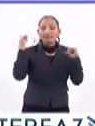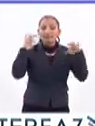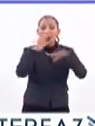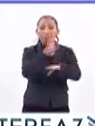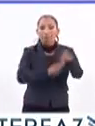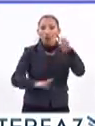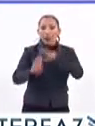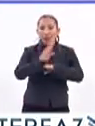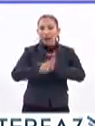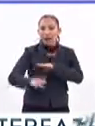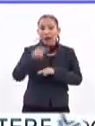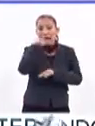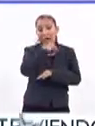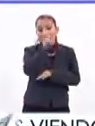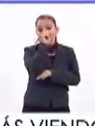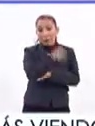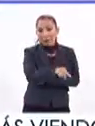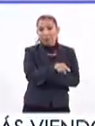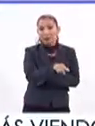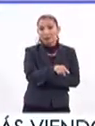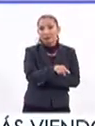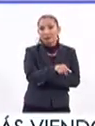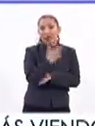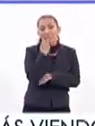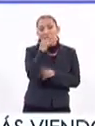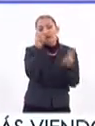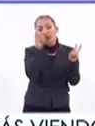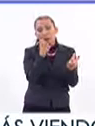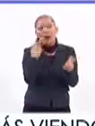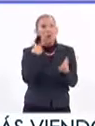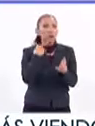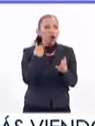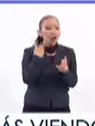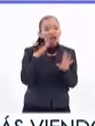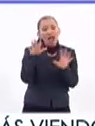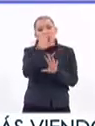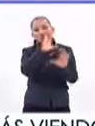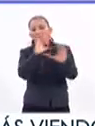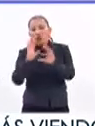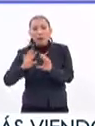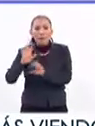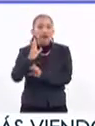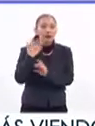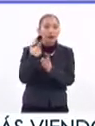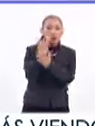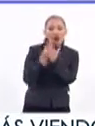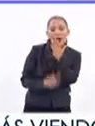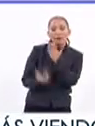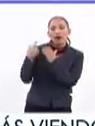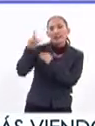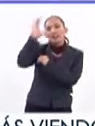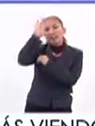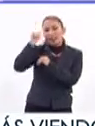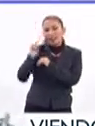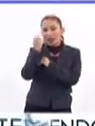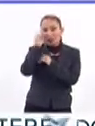biología de la institución donde abordaron temas como políticas ambientales y políticas públicas en ciencia y tecnología. Veamos de qué